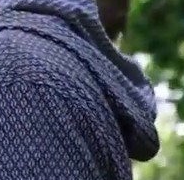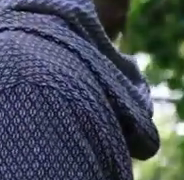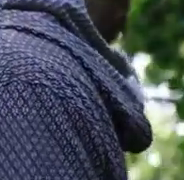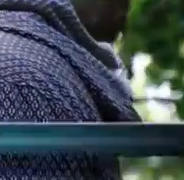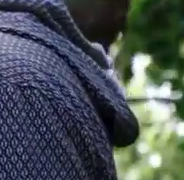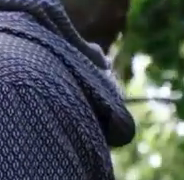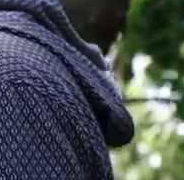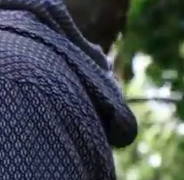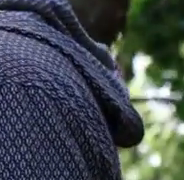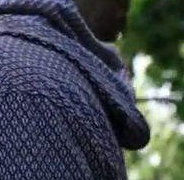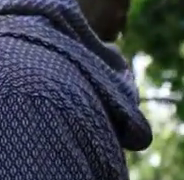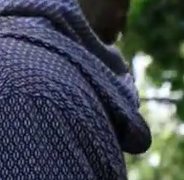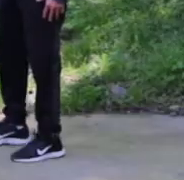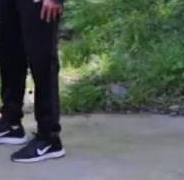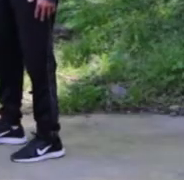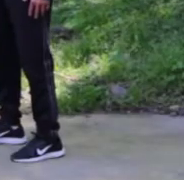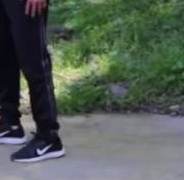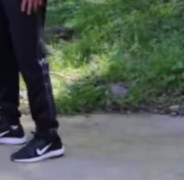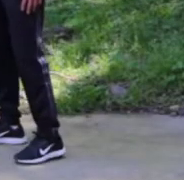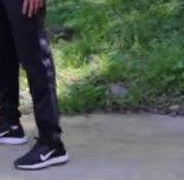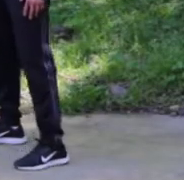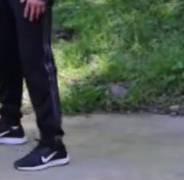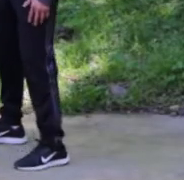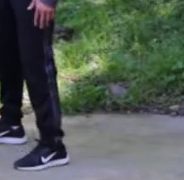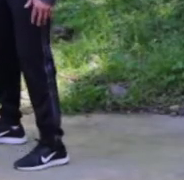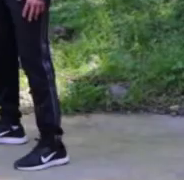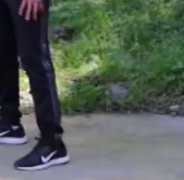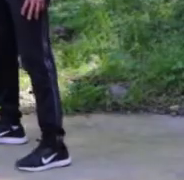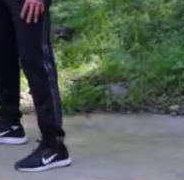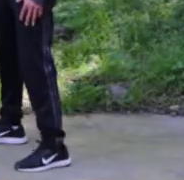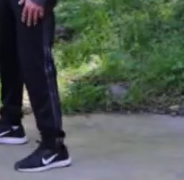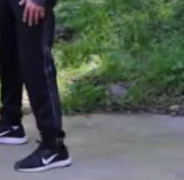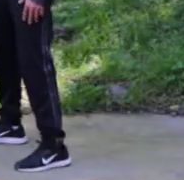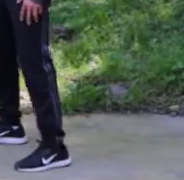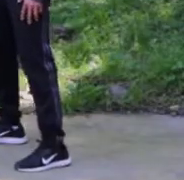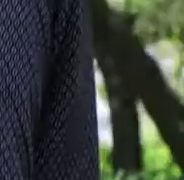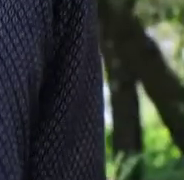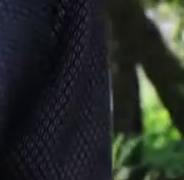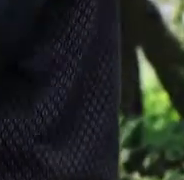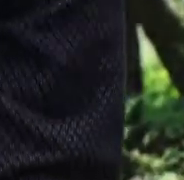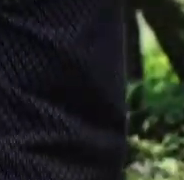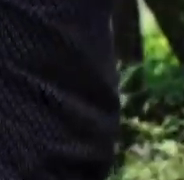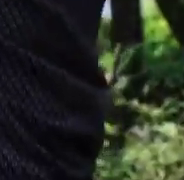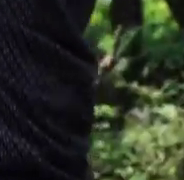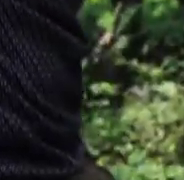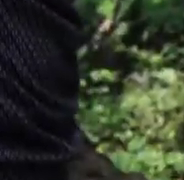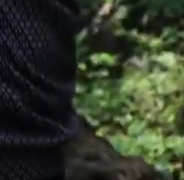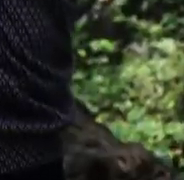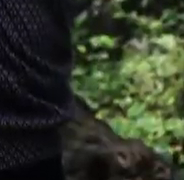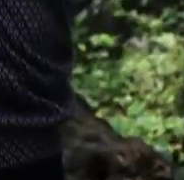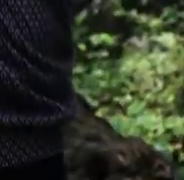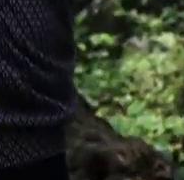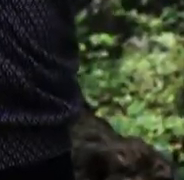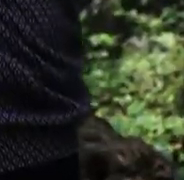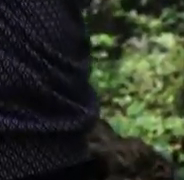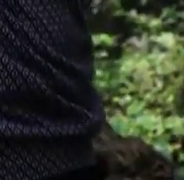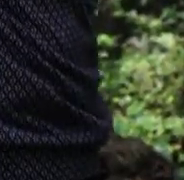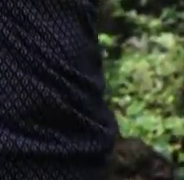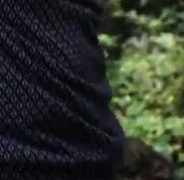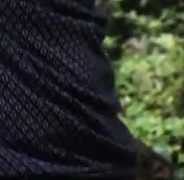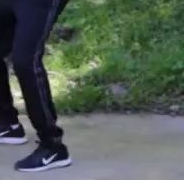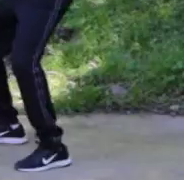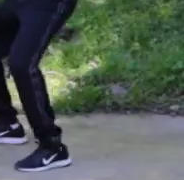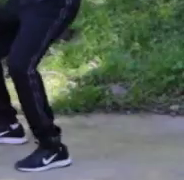a pararnos. Vamos a abrir nuestro compás de tal manera que nos estamos cómodos. Extendemos brazo al frente